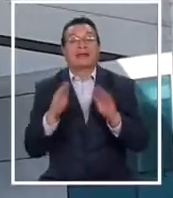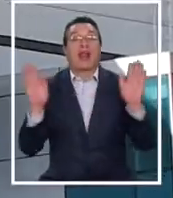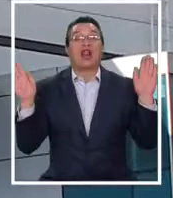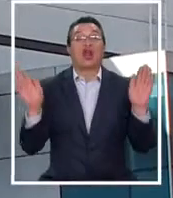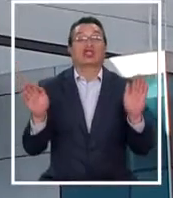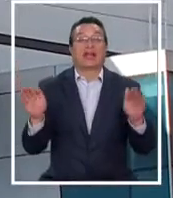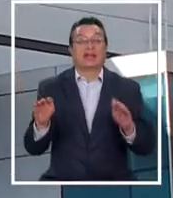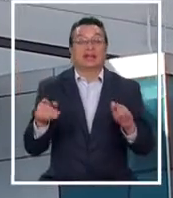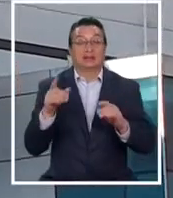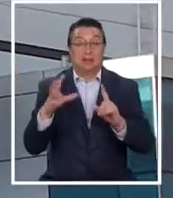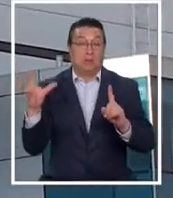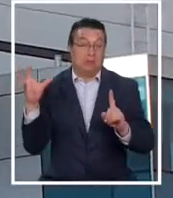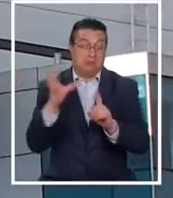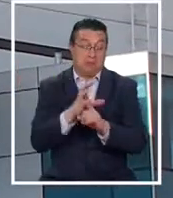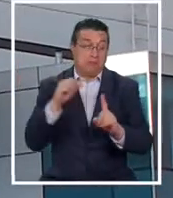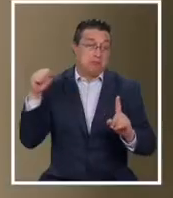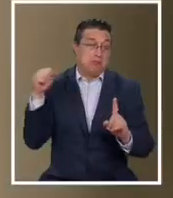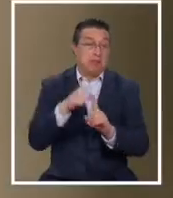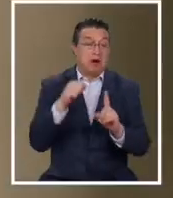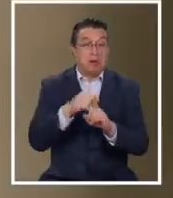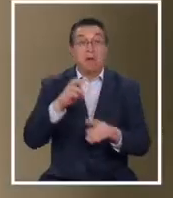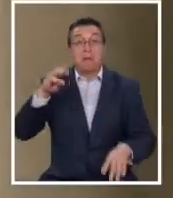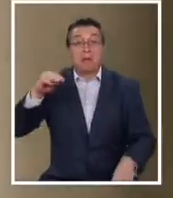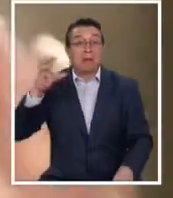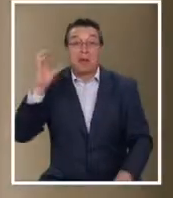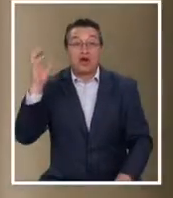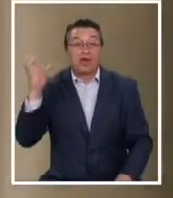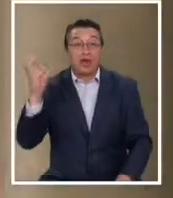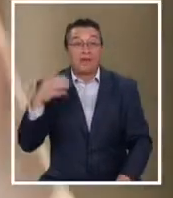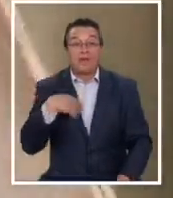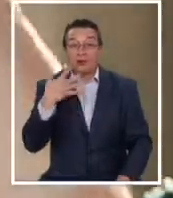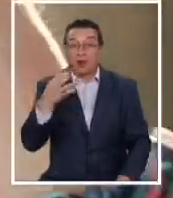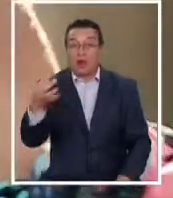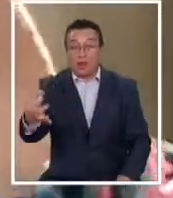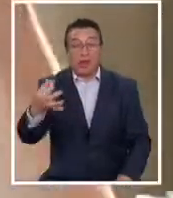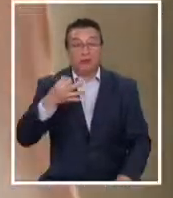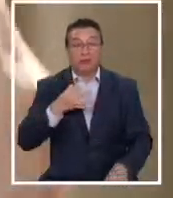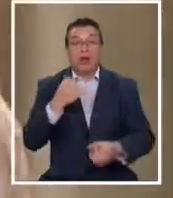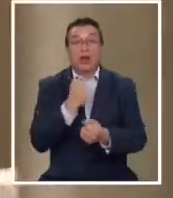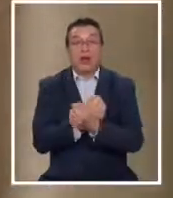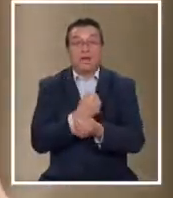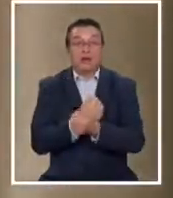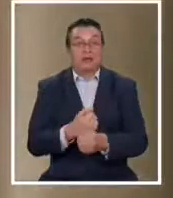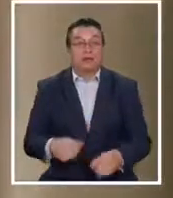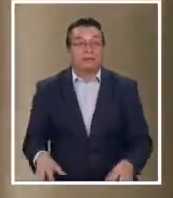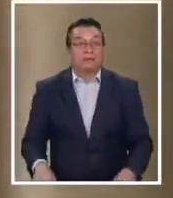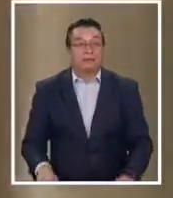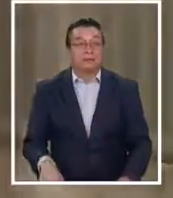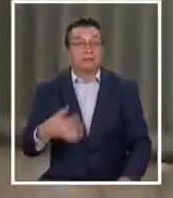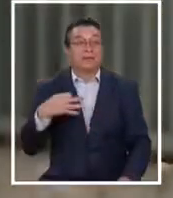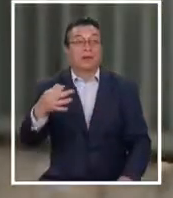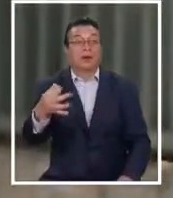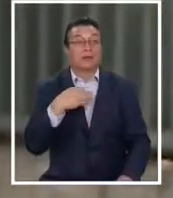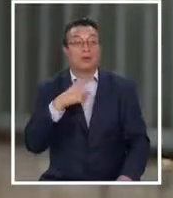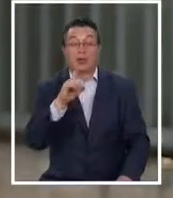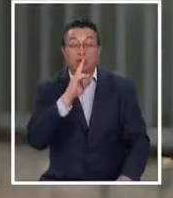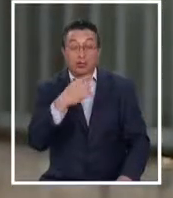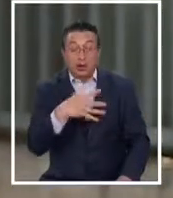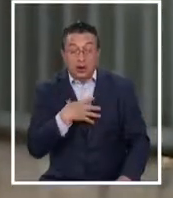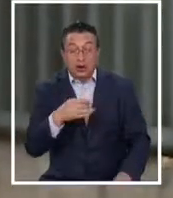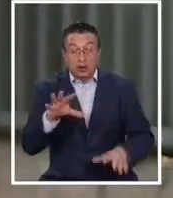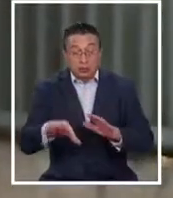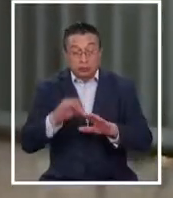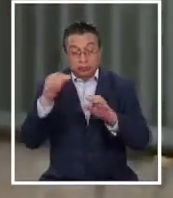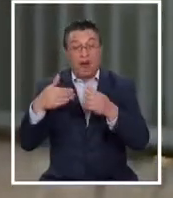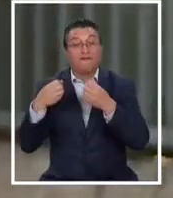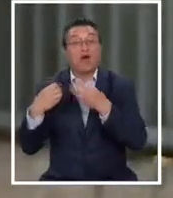Ángeles. Una agresión que hasta ese minuto su mamá desconocía cuando fue advertida por carabineros. Me dijo, a su hijo lo encontraron